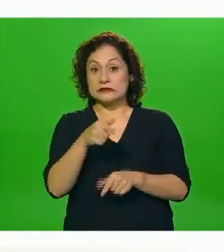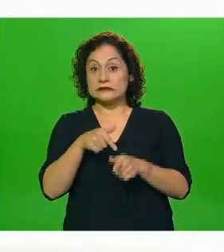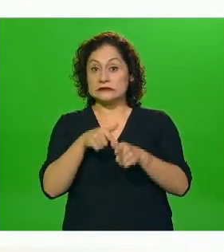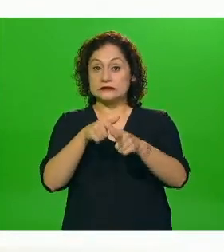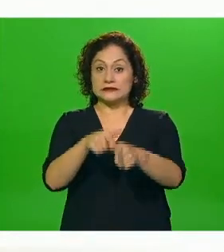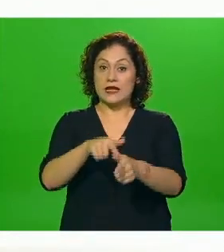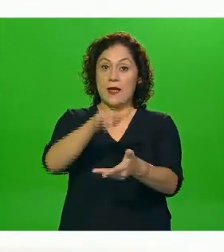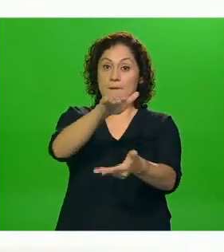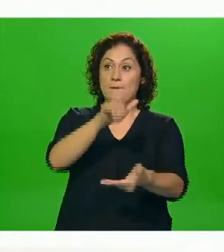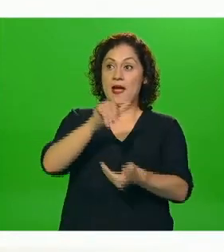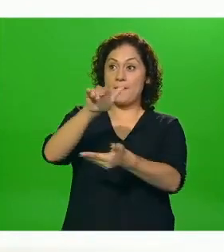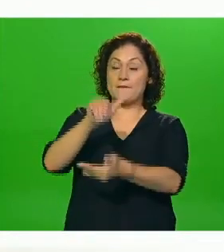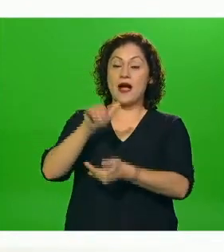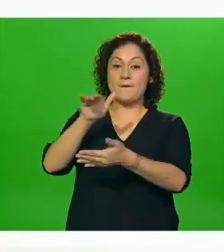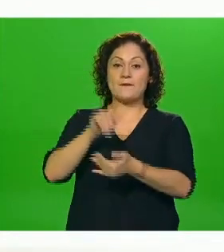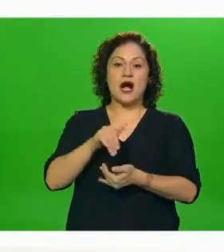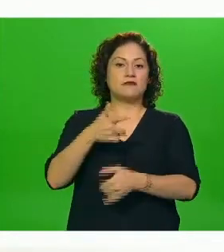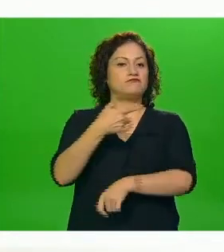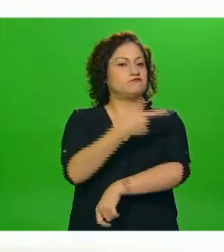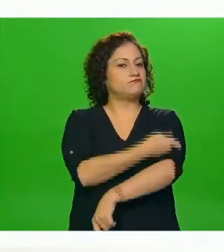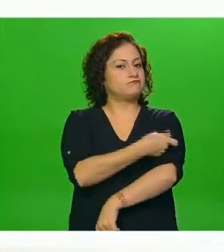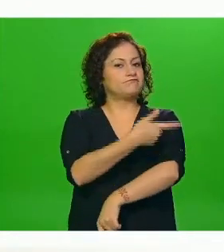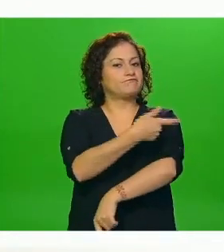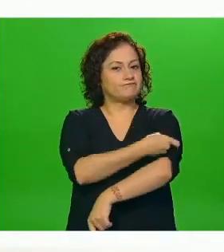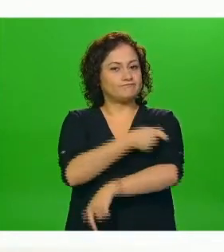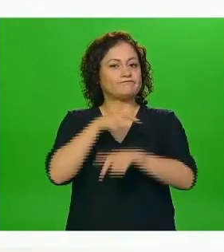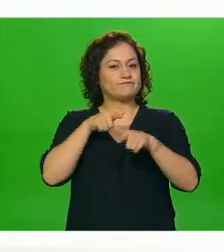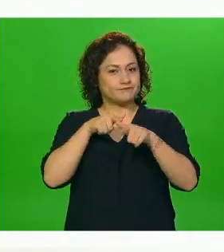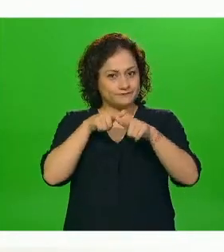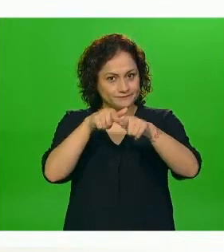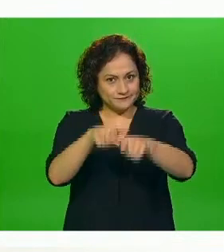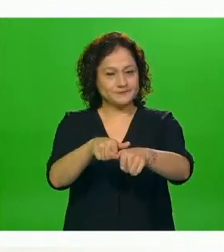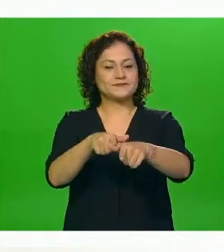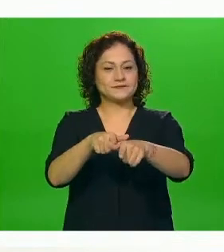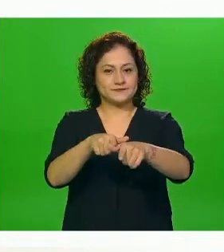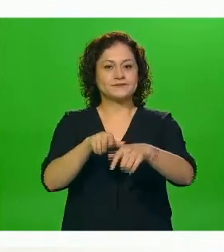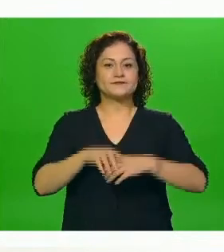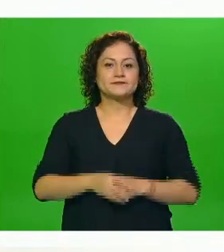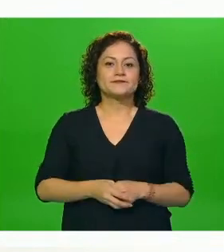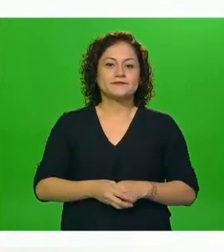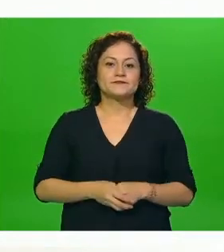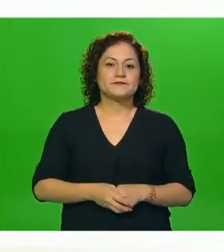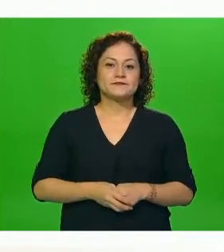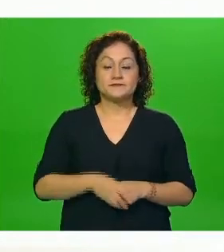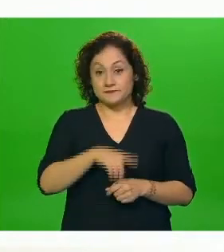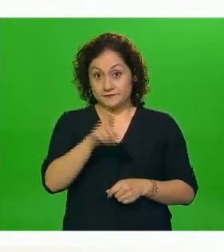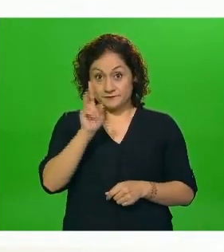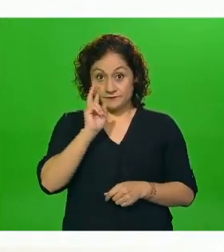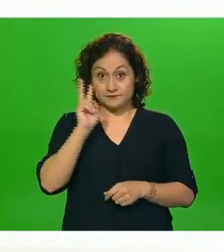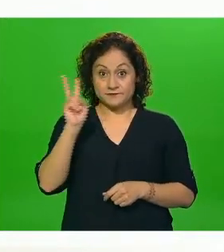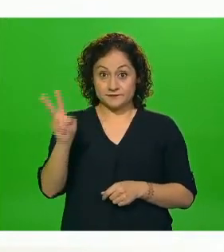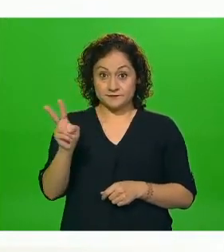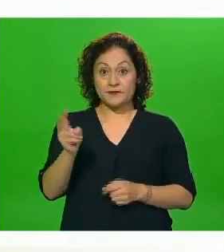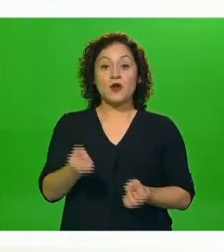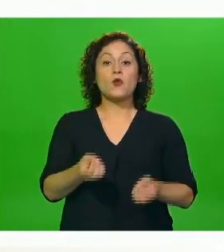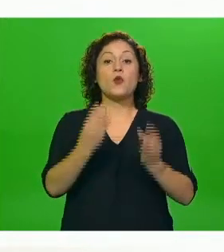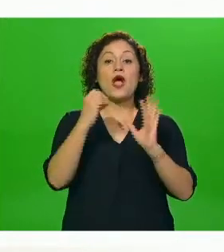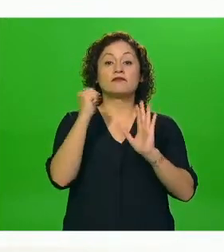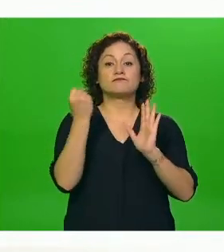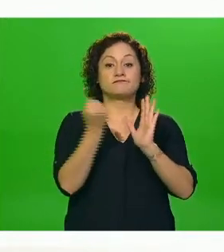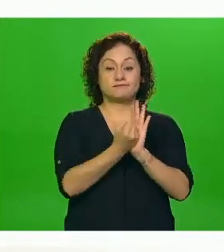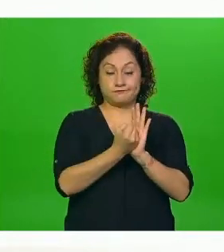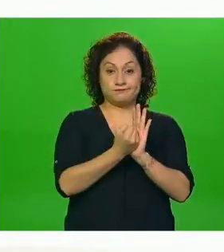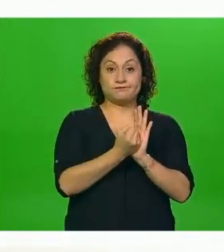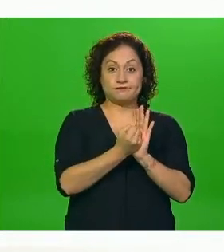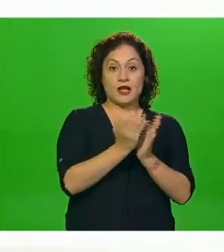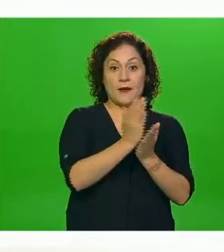entonces la estrategia nacional de vacunación pues puede seguir puede seguir caminando ya ustedes pueden ver la distribución de esos más de 33